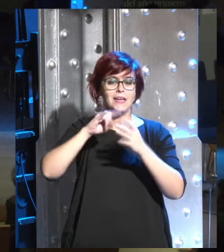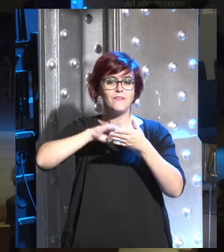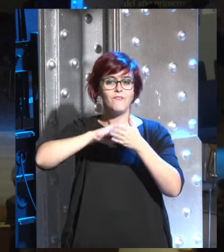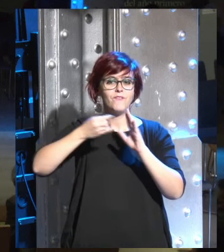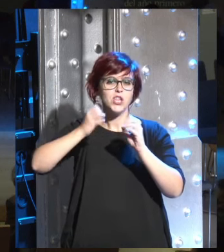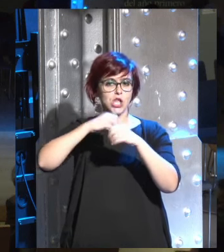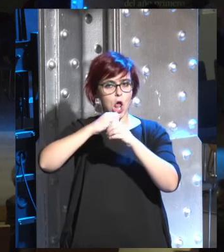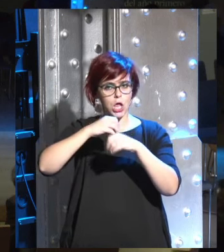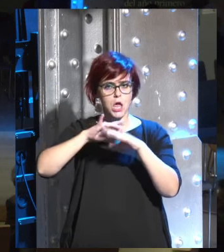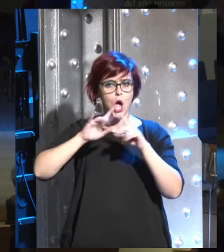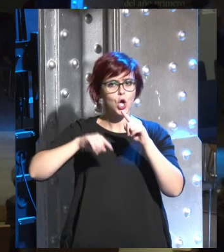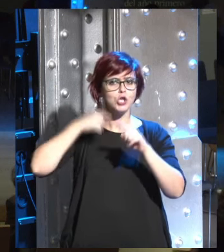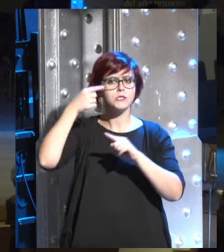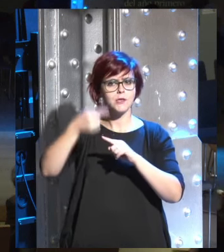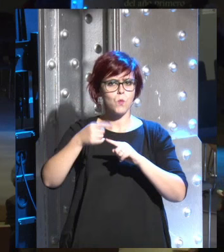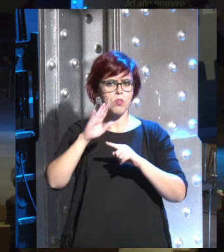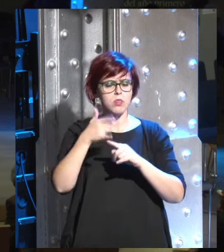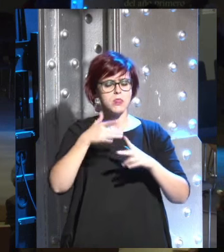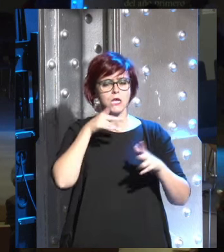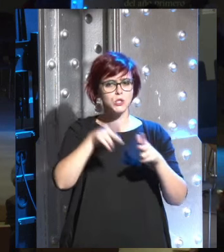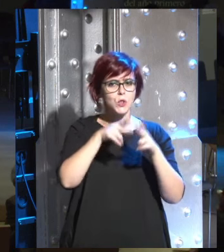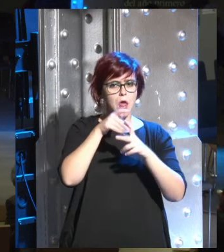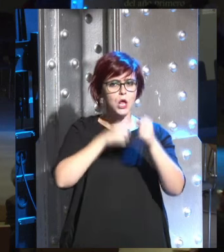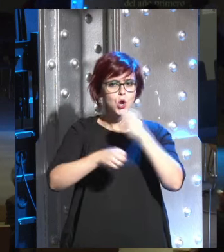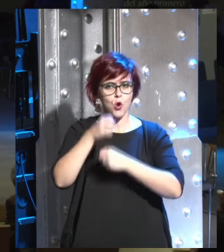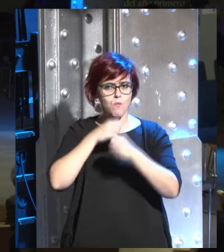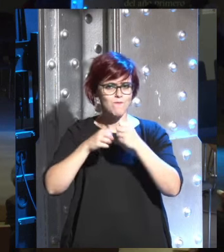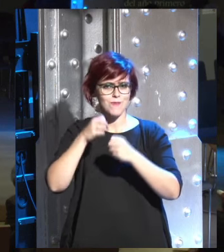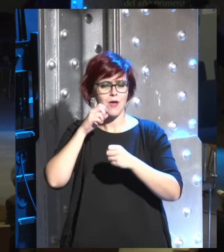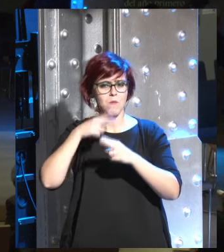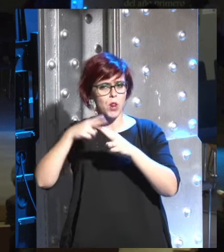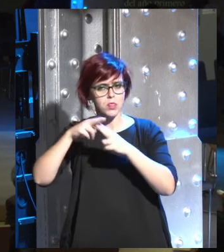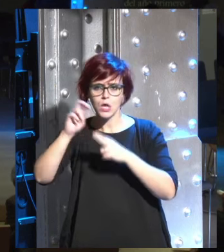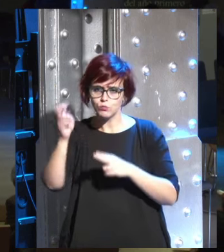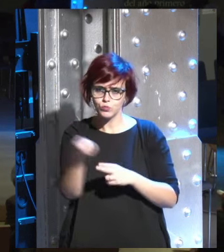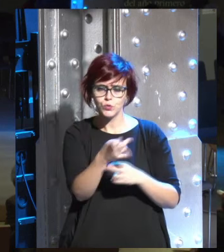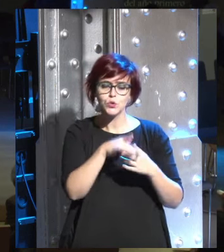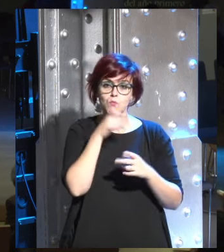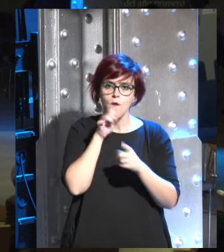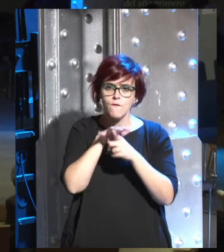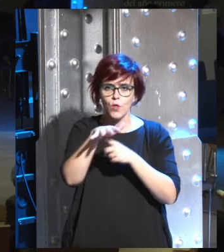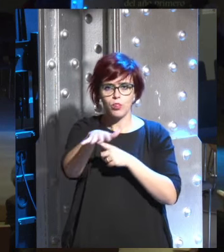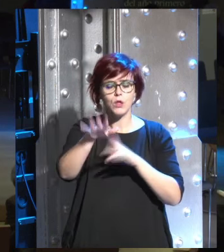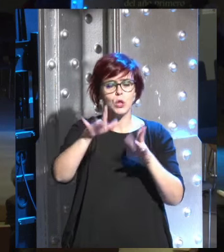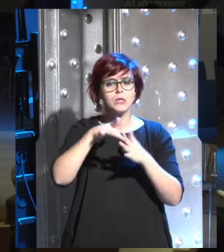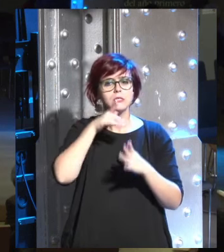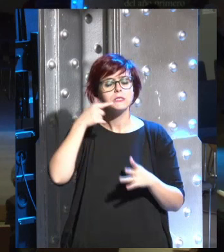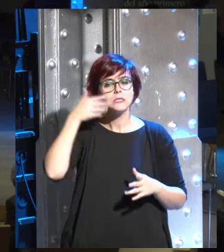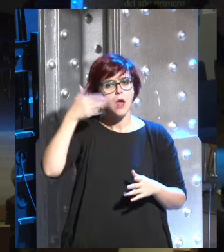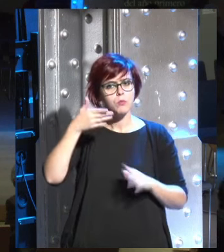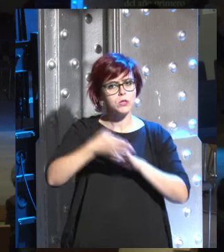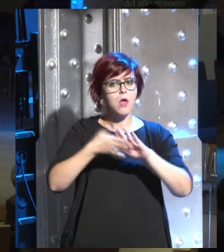tendrán consecuencias biológicas sociales económicas y políticas y es muy importante es vital empezar a hablar